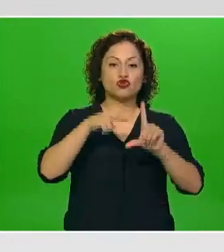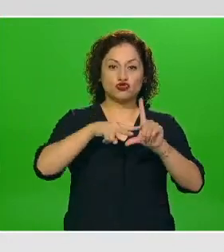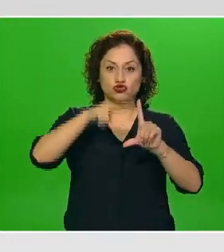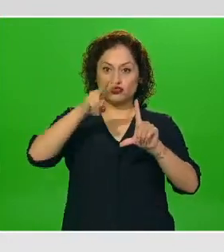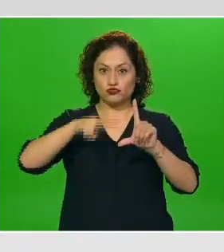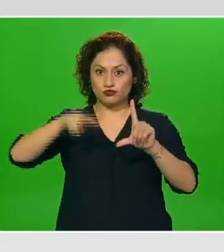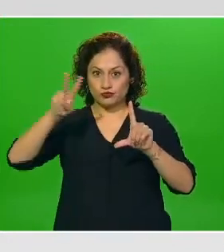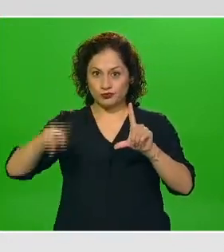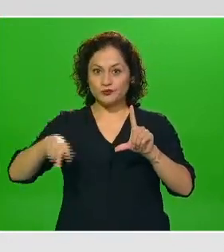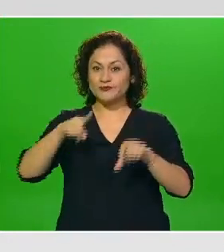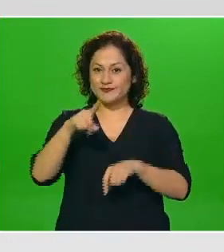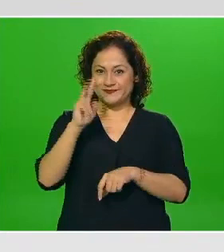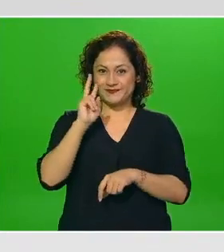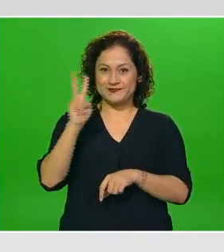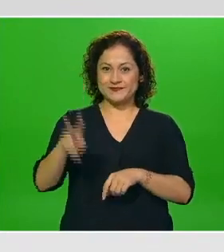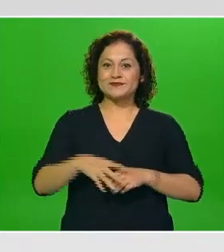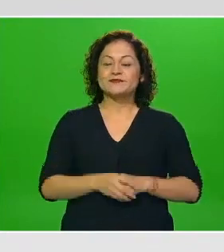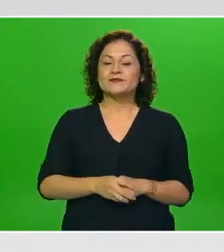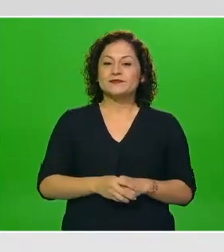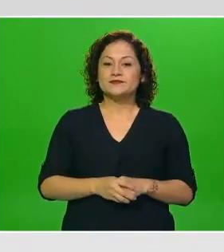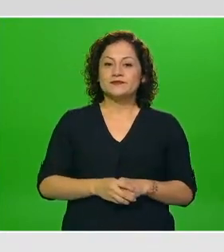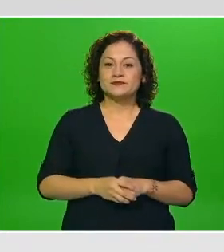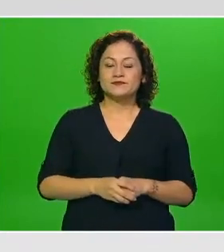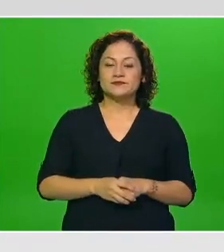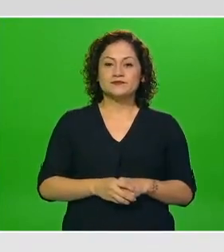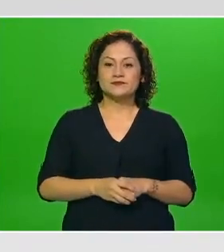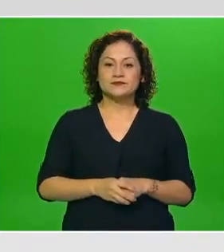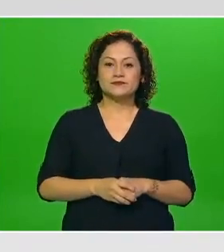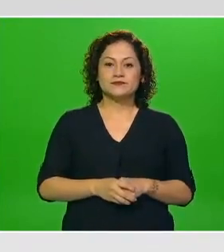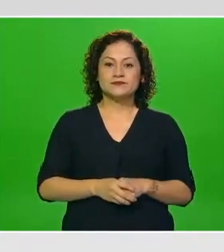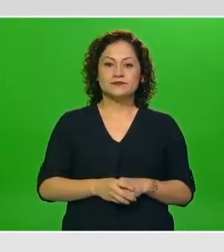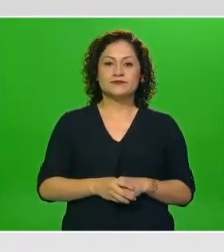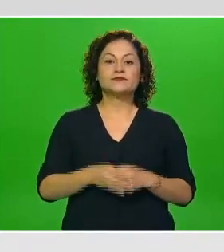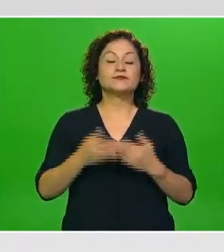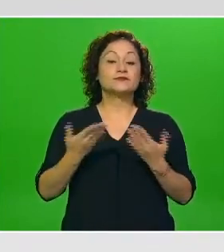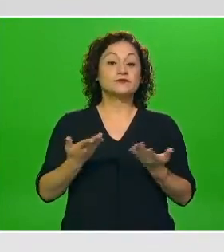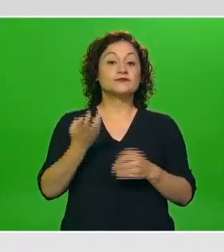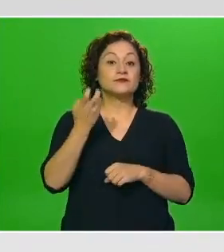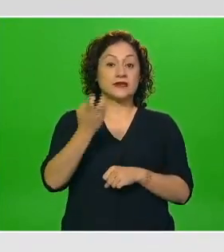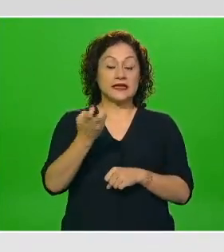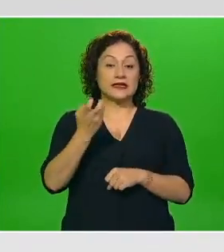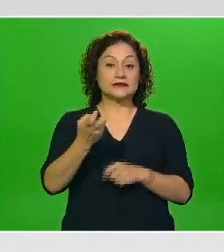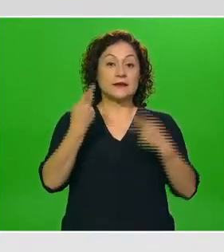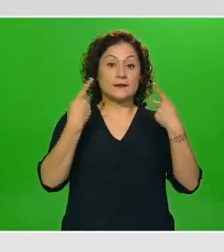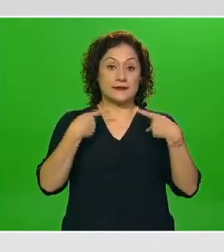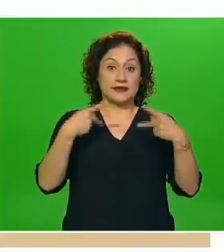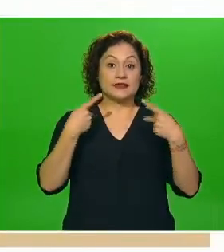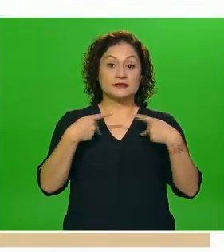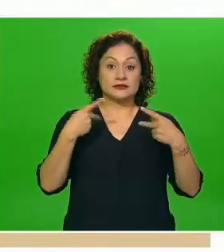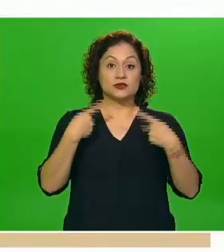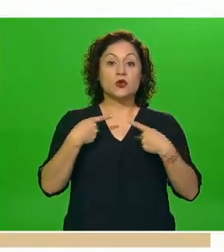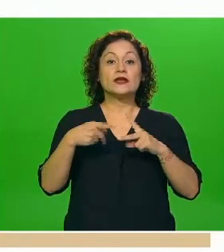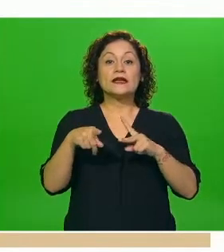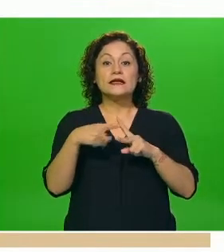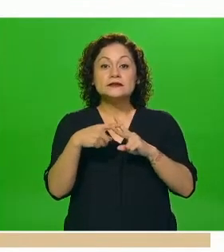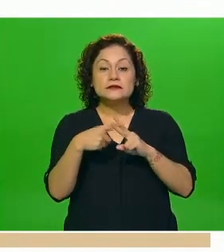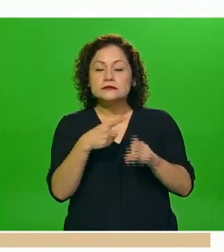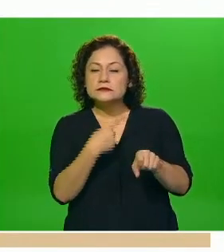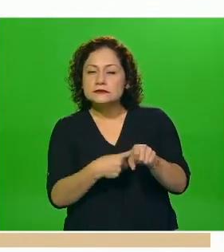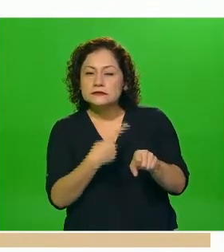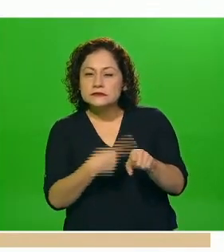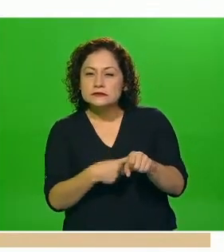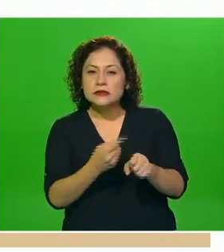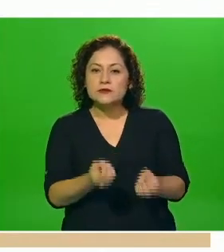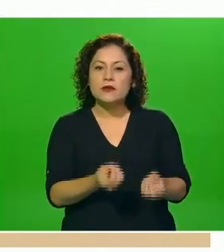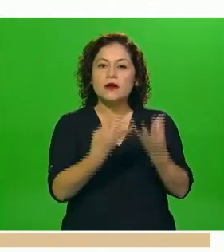se están mostrando en estas curvas que se muestran es de los casos estimados y de lo que tenemos con